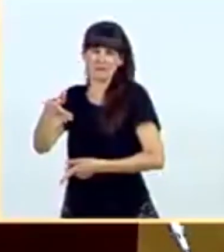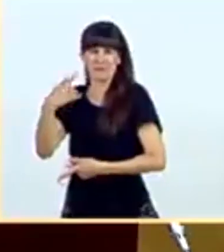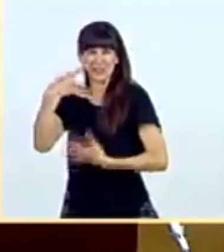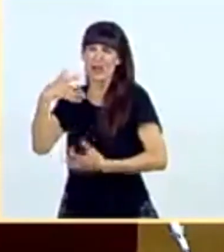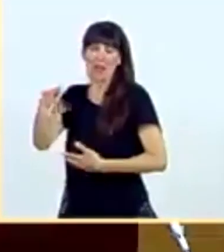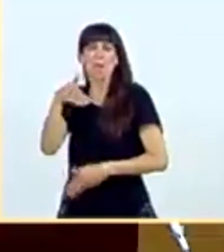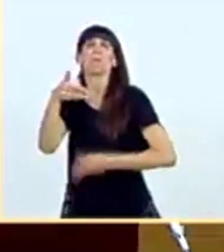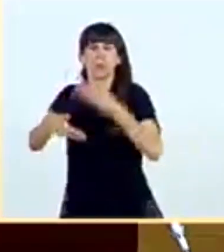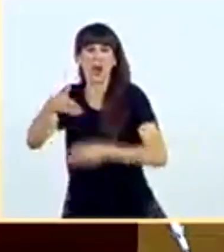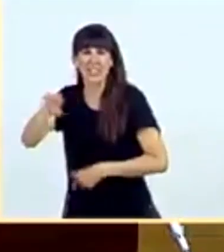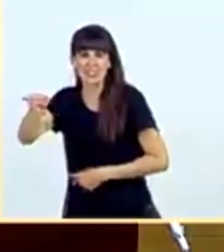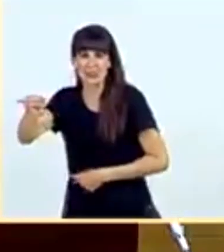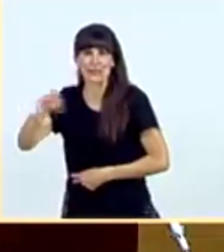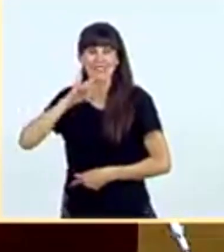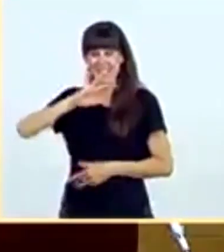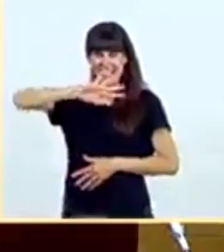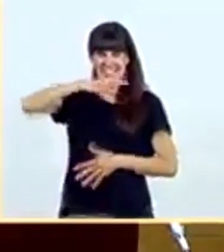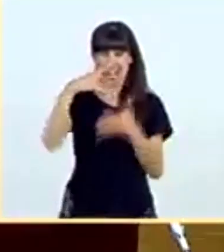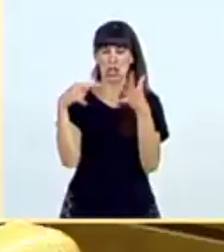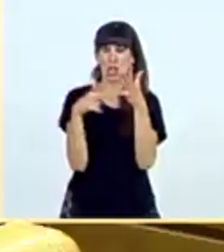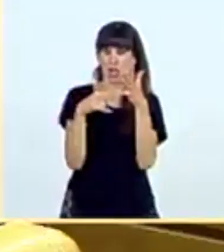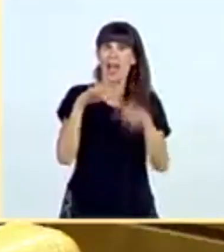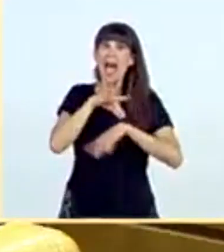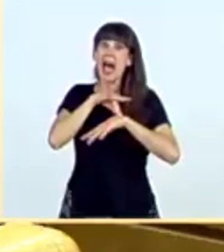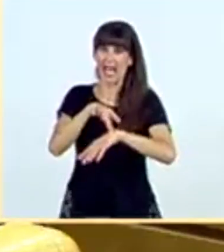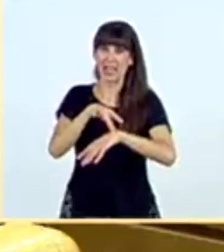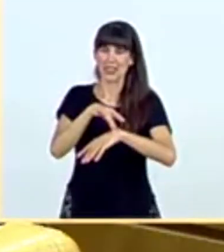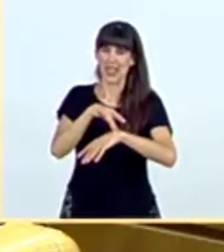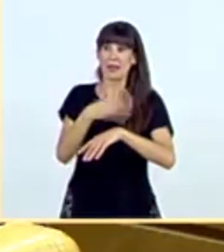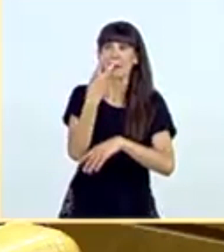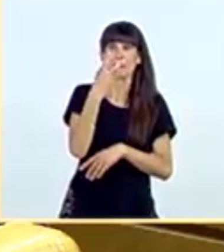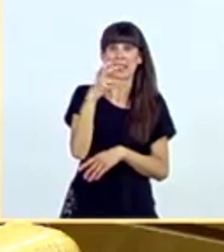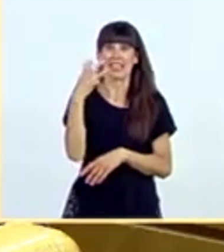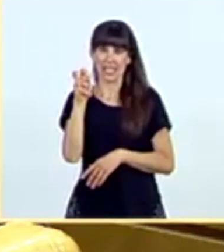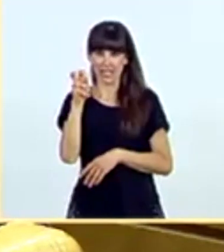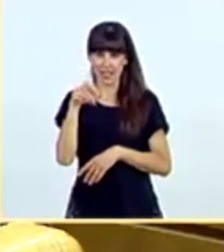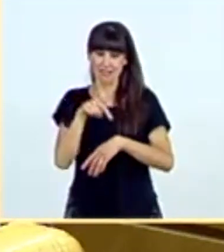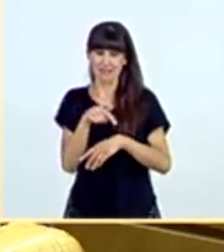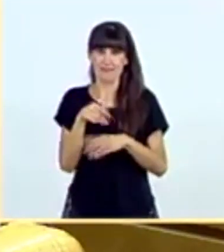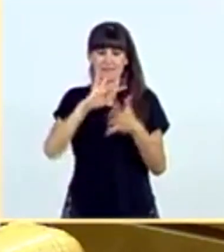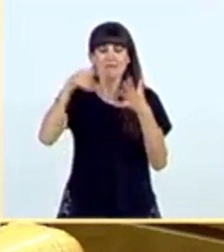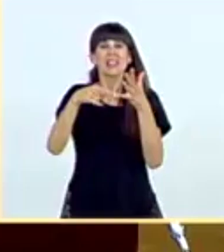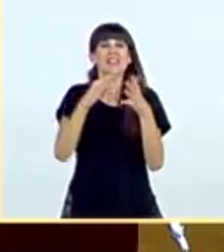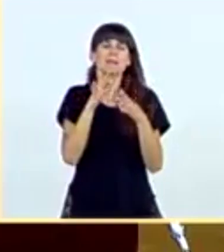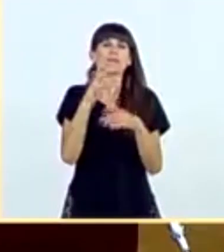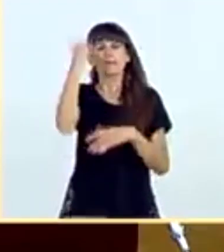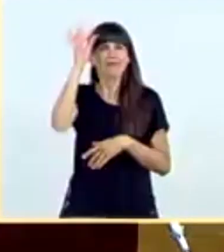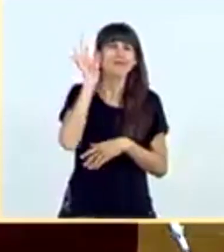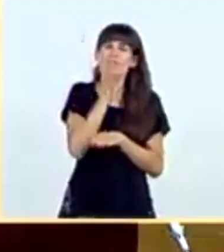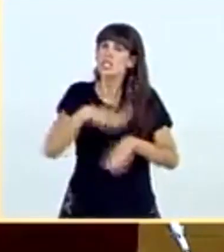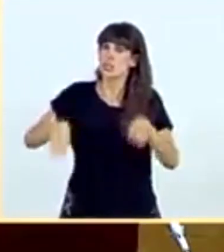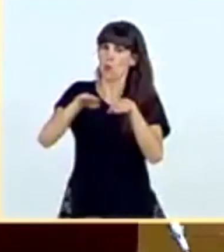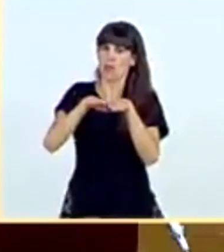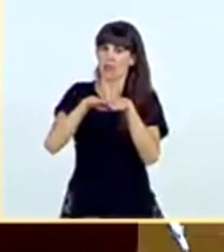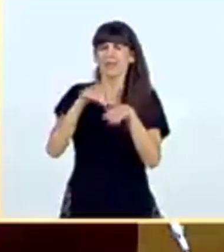Y especial importancia tiene el punto quinto de la Agenda 2030, la igualdad de género. Y ahí